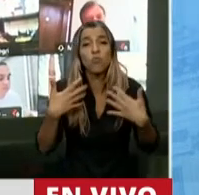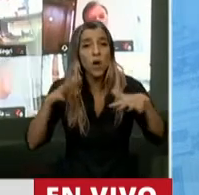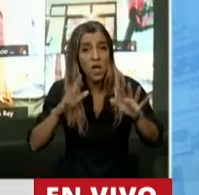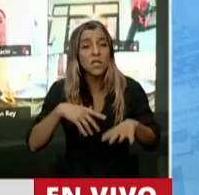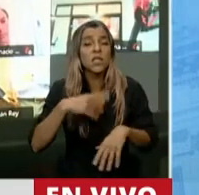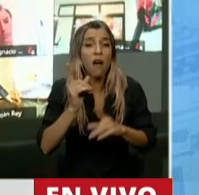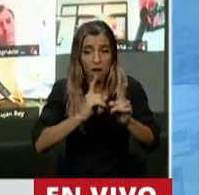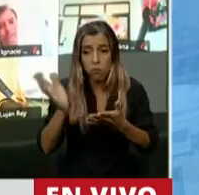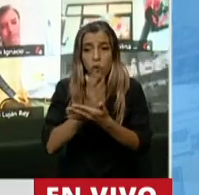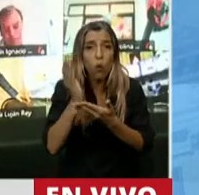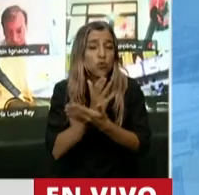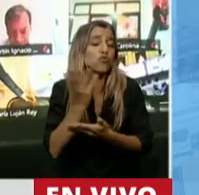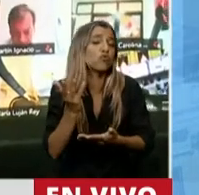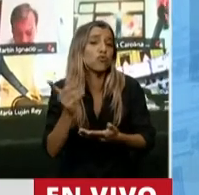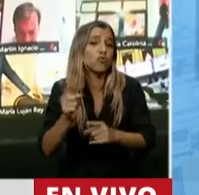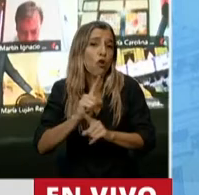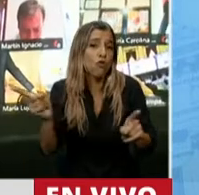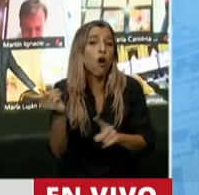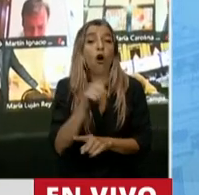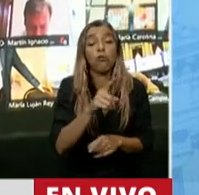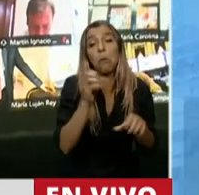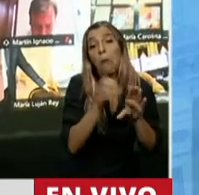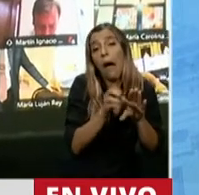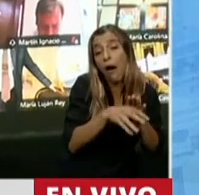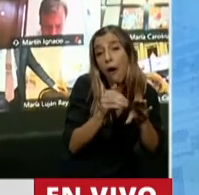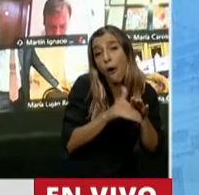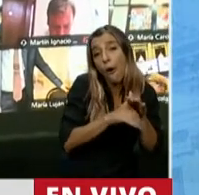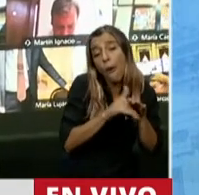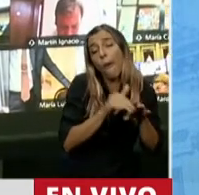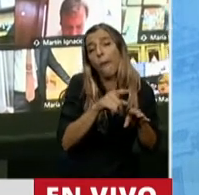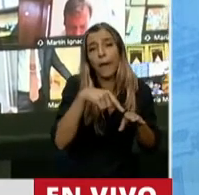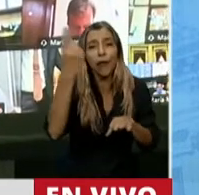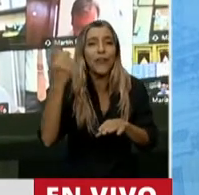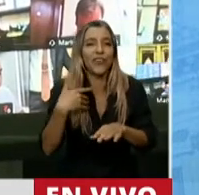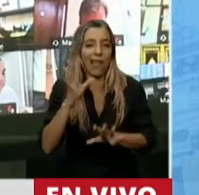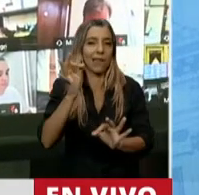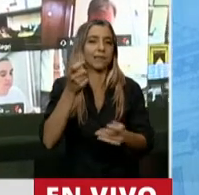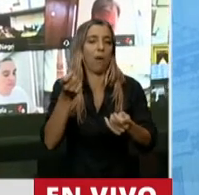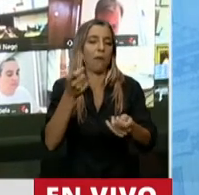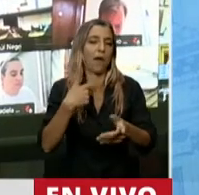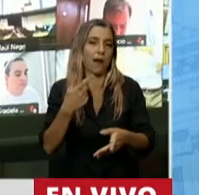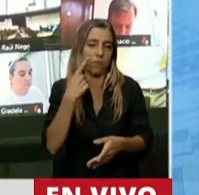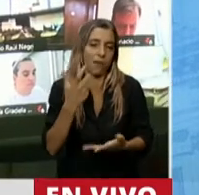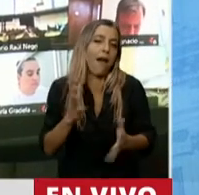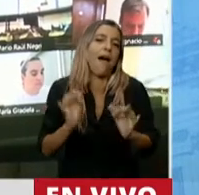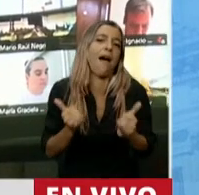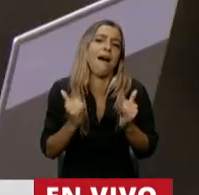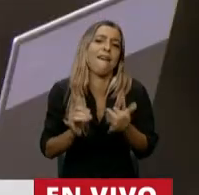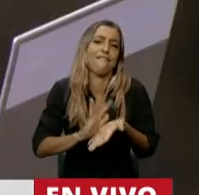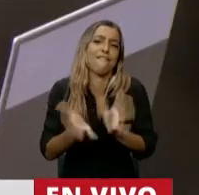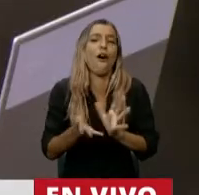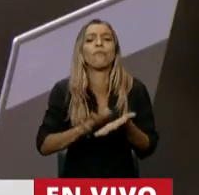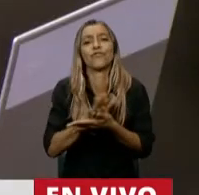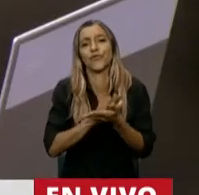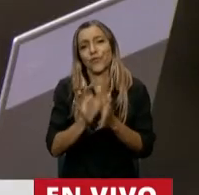algunos que ahorren, pero en general los que especulan, van a saber defenderse de este impuesto, porque tiene problemas de constitucionalidad graves, van a